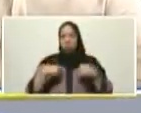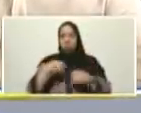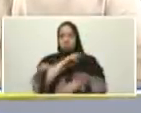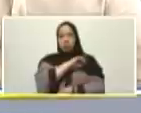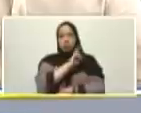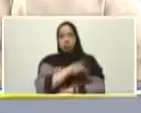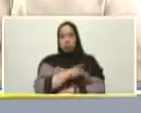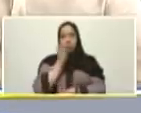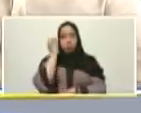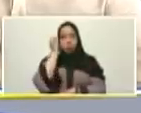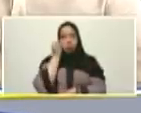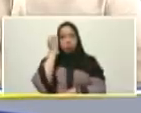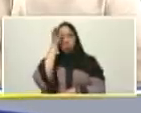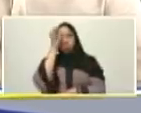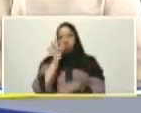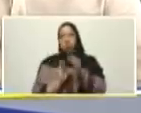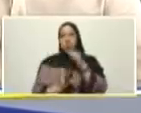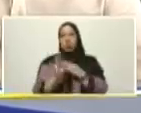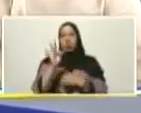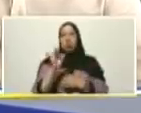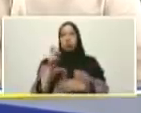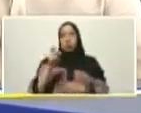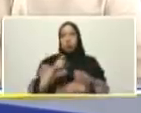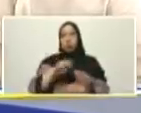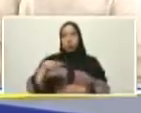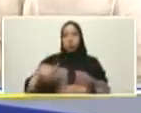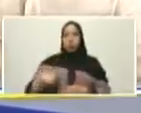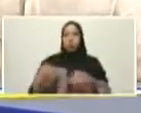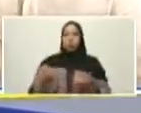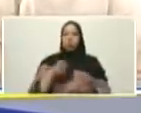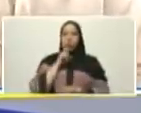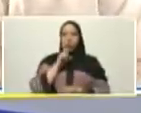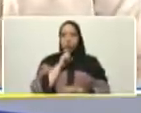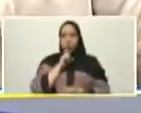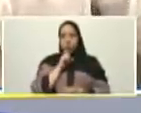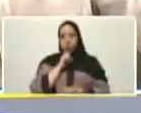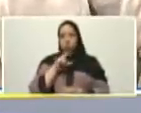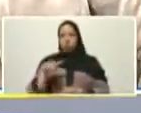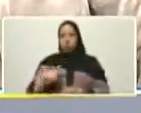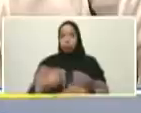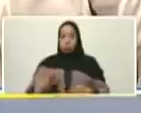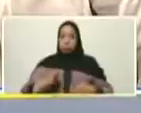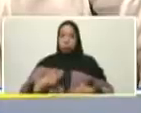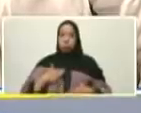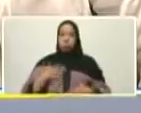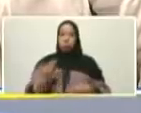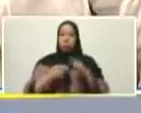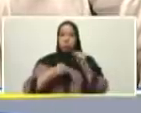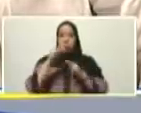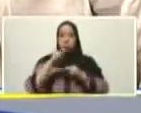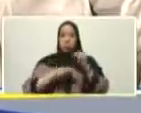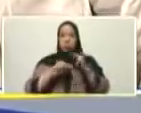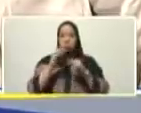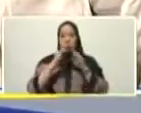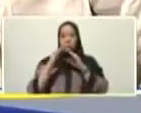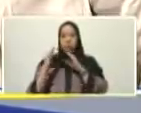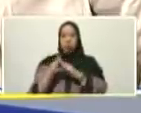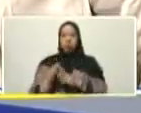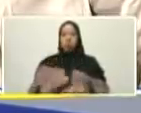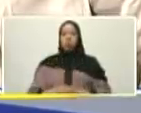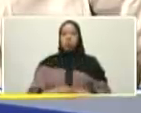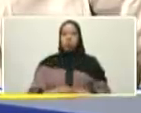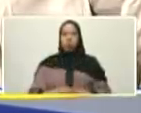convicción y la demostración de que en los momentos más difíciles nosotros hemos podido cumplir con la meta y debo decir